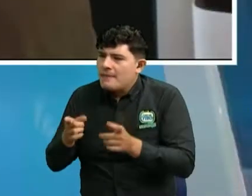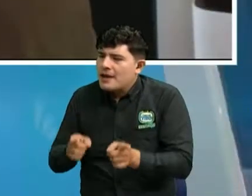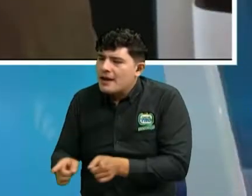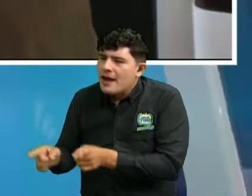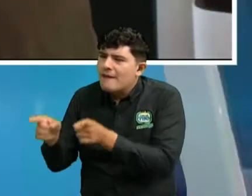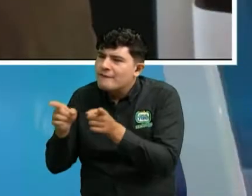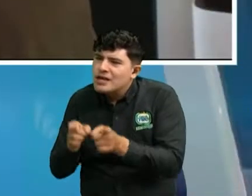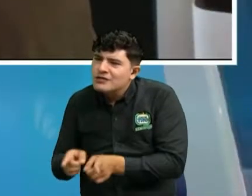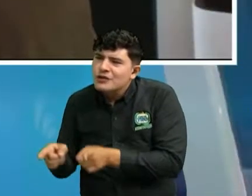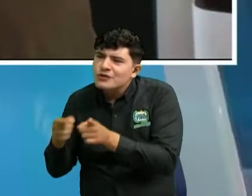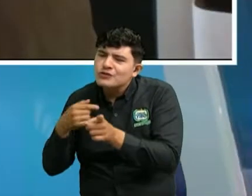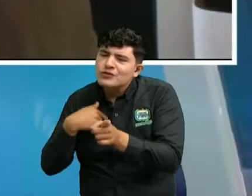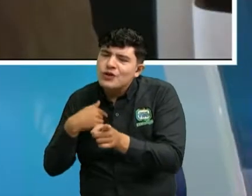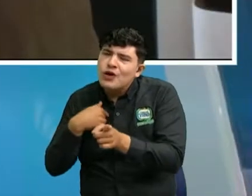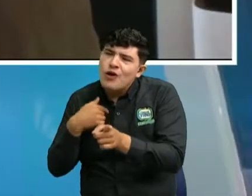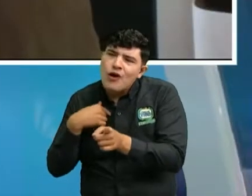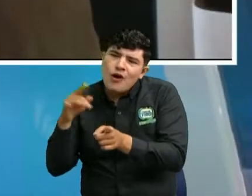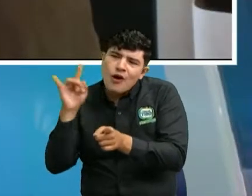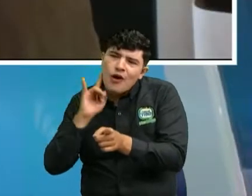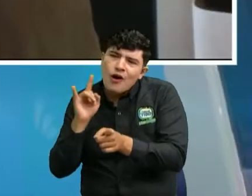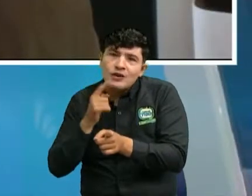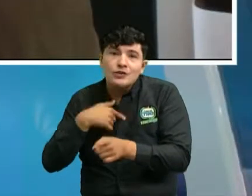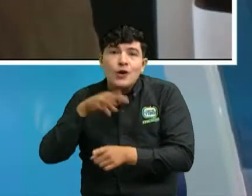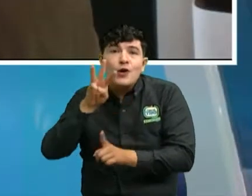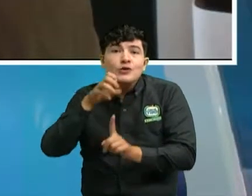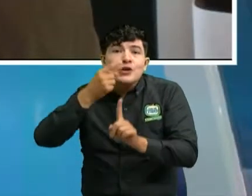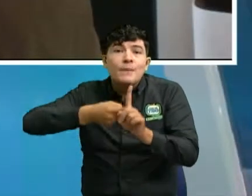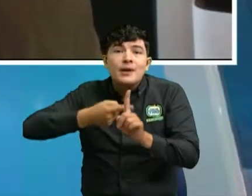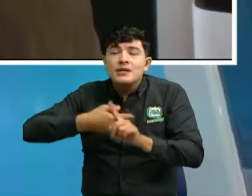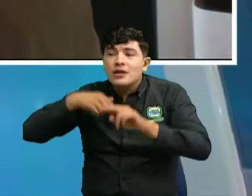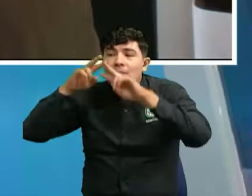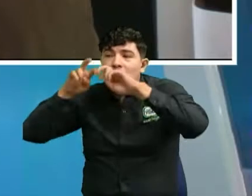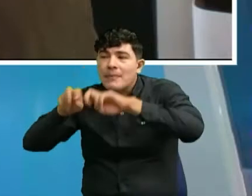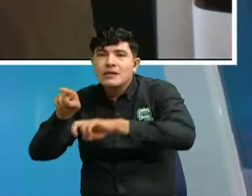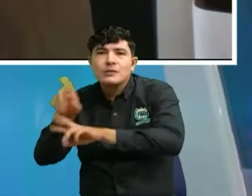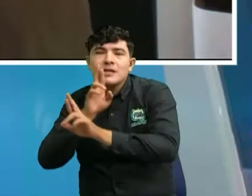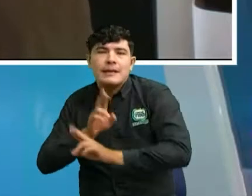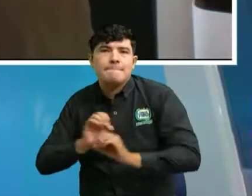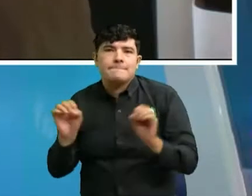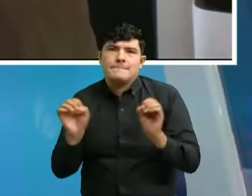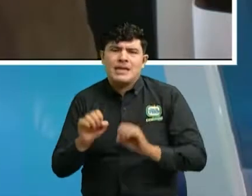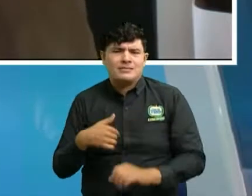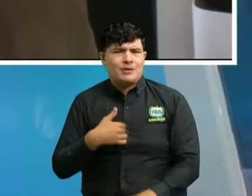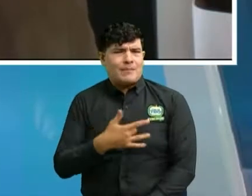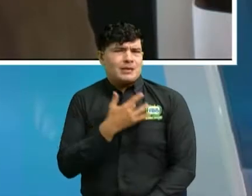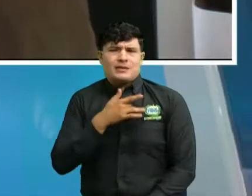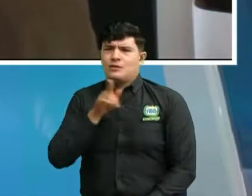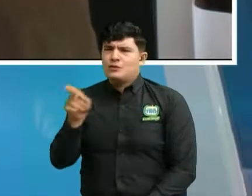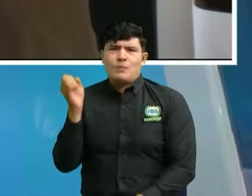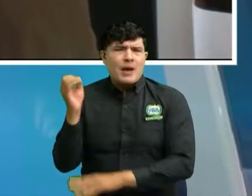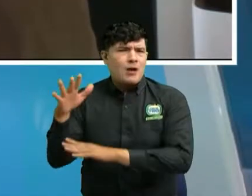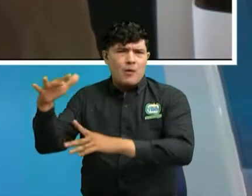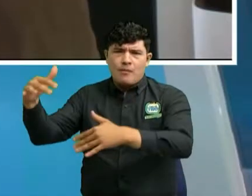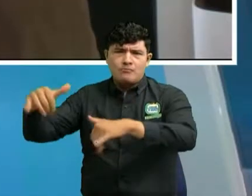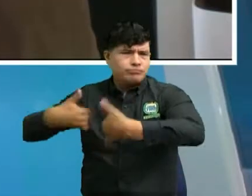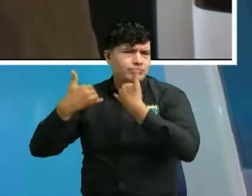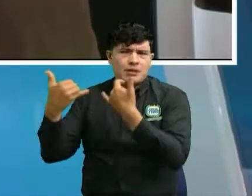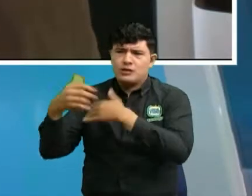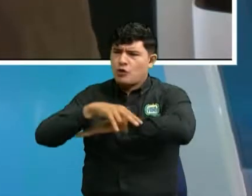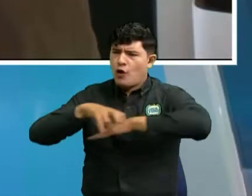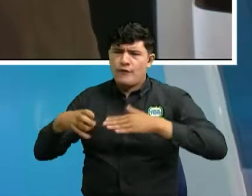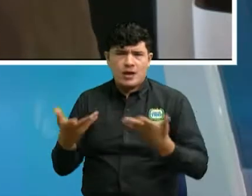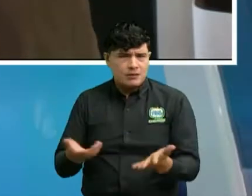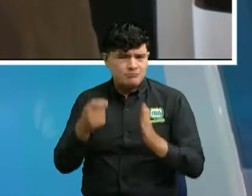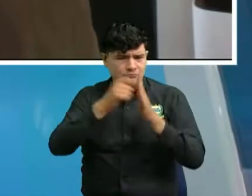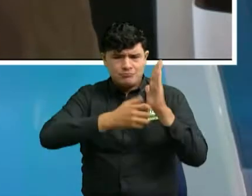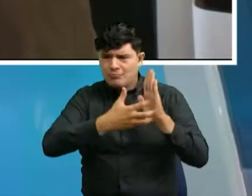Llevo ocho meses averiguando y nadie me da respuesta. Yo sinceramente me siento que me robaron, me estafaron.